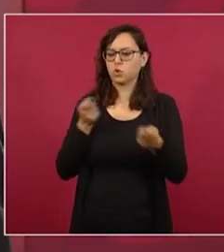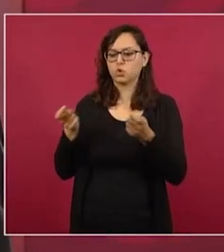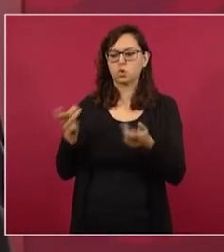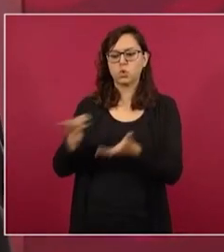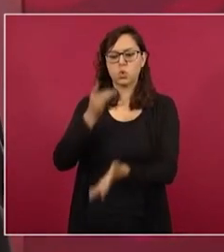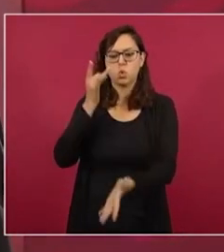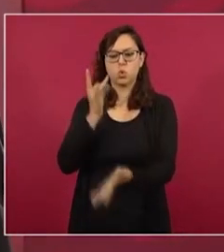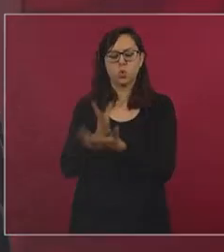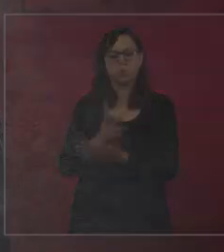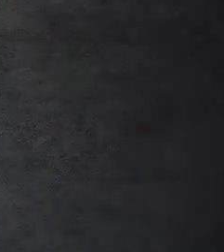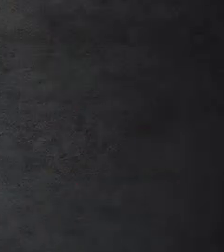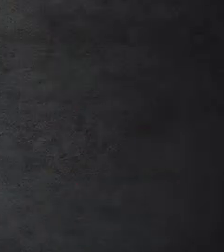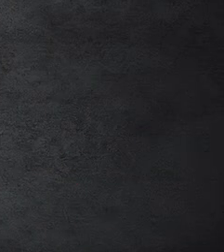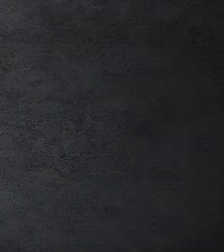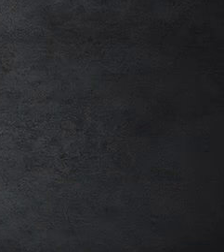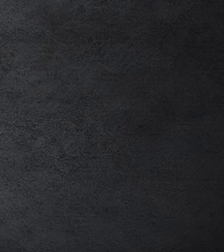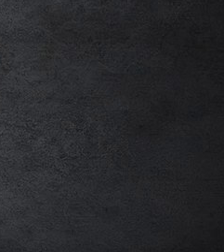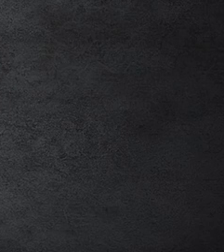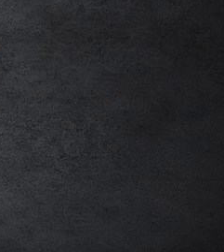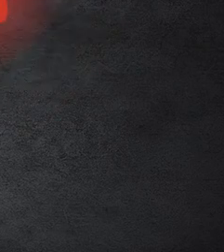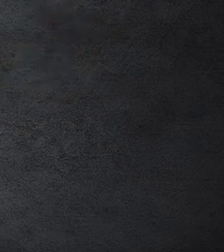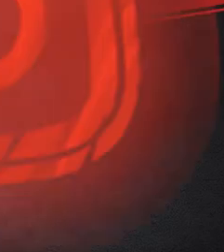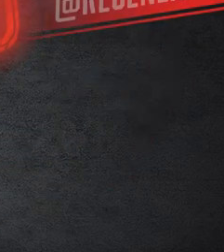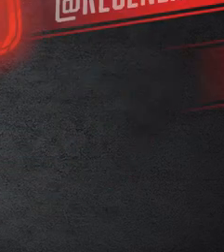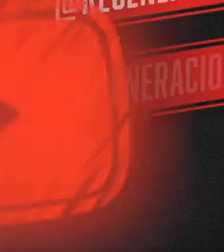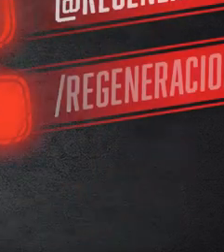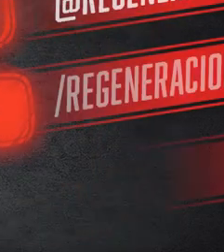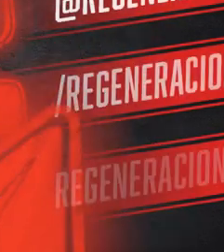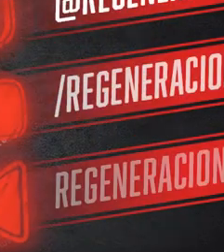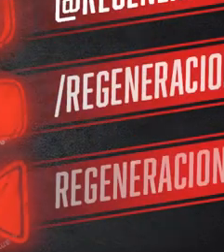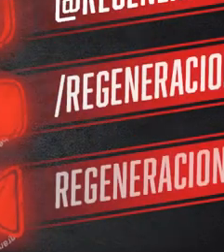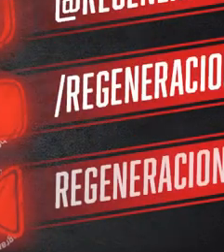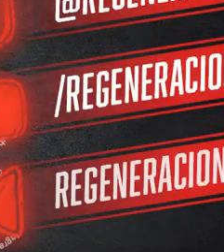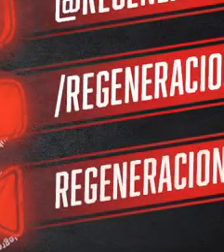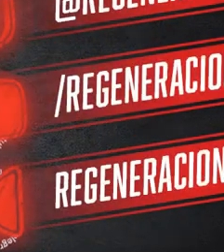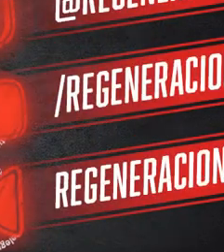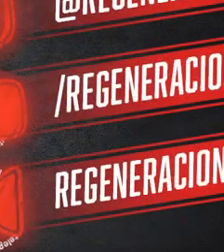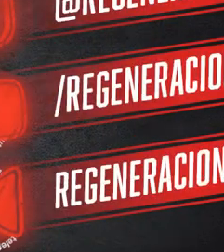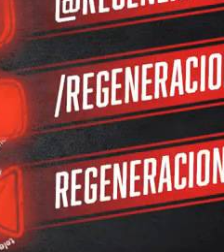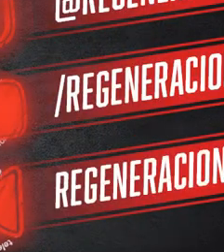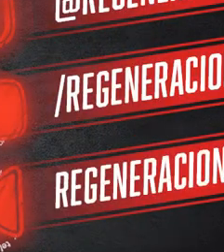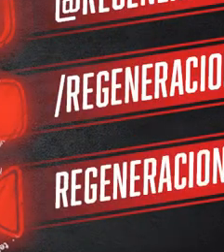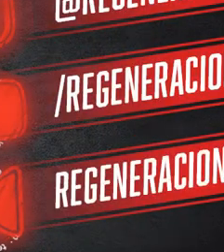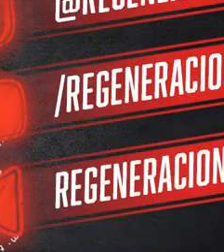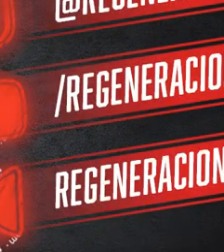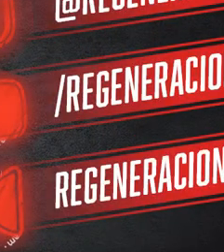de la nación no no no no no ni